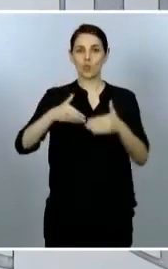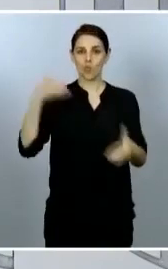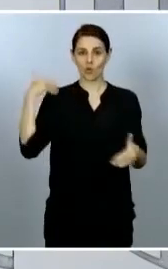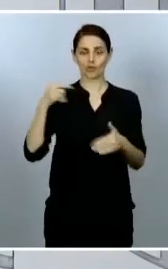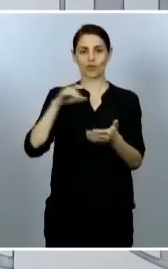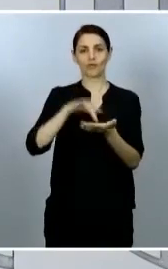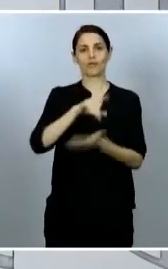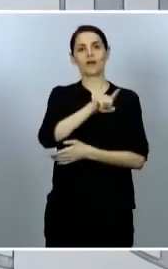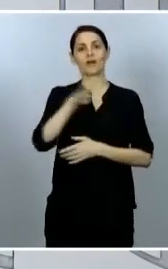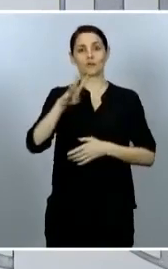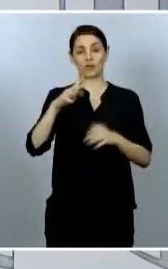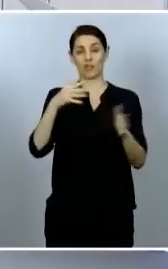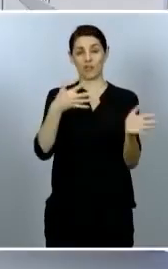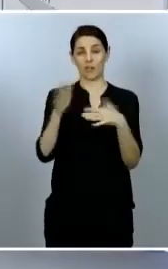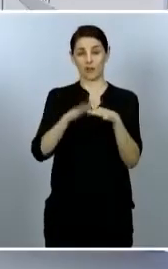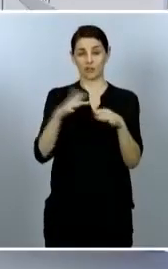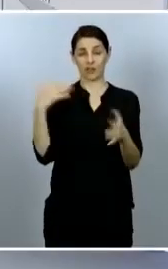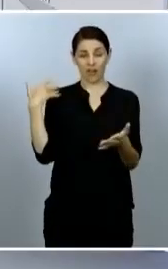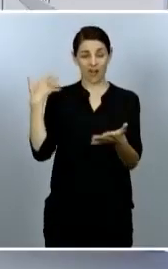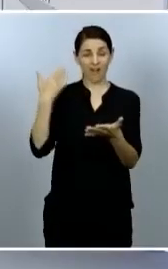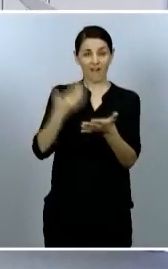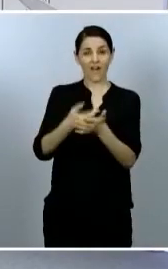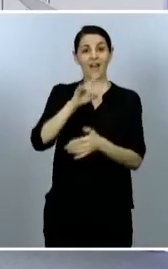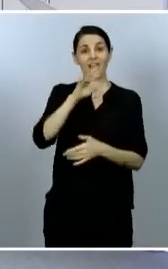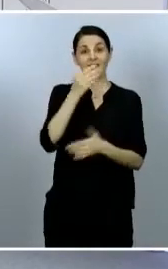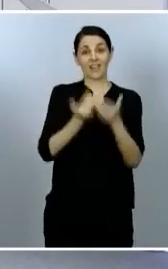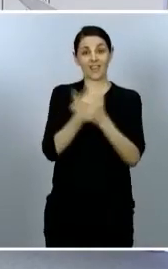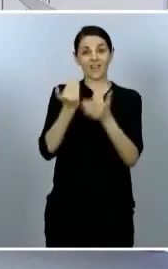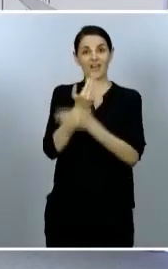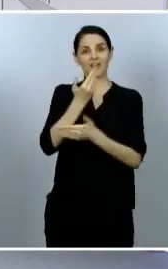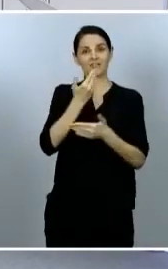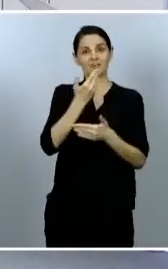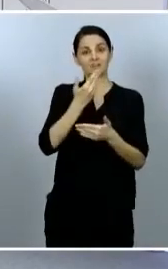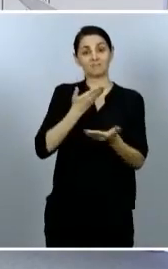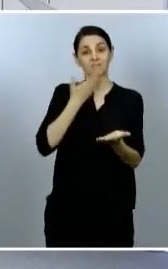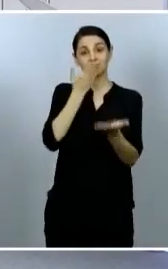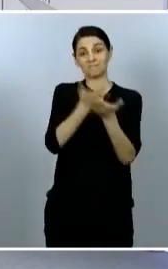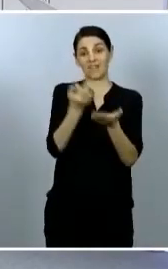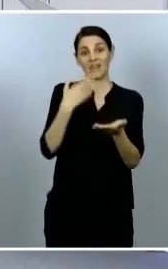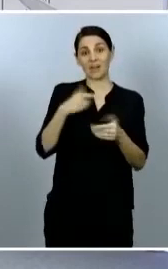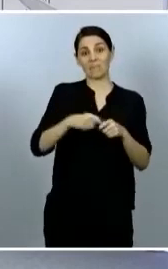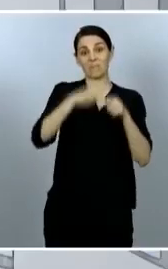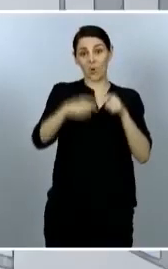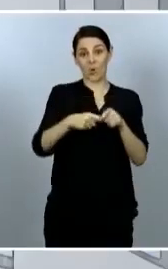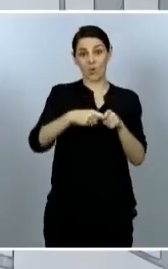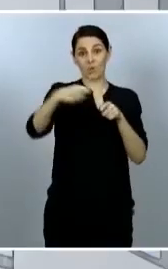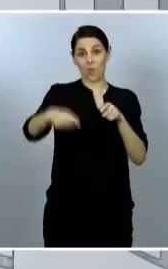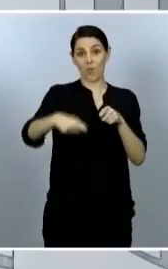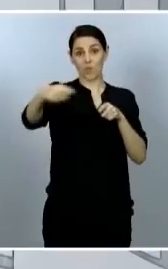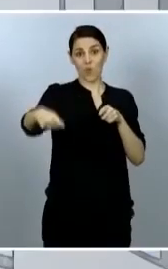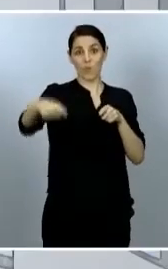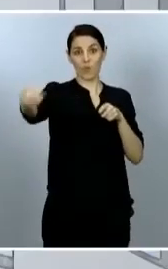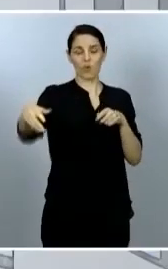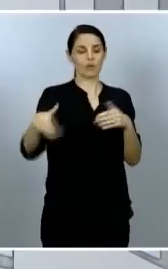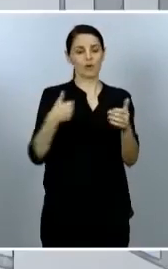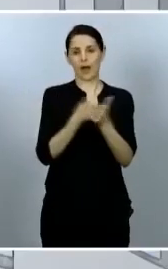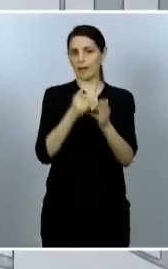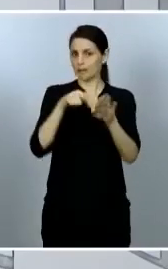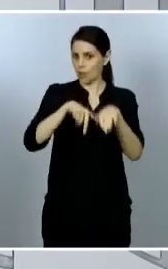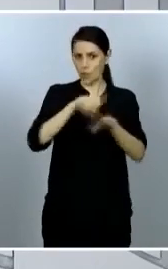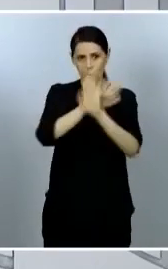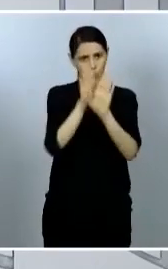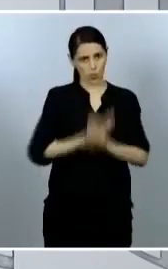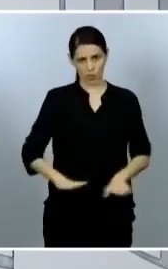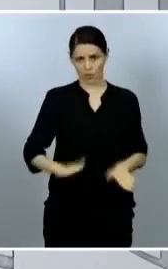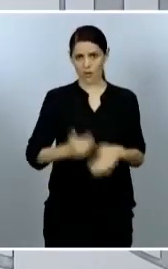cada 15 días una nueva prórroga al Congreso de los Diputados, hasta culminar con la de día de hoy, esta última, que estará